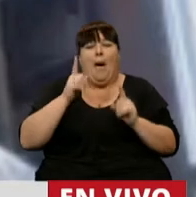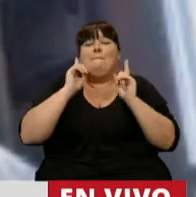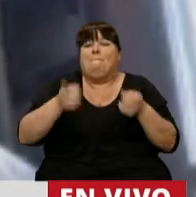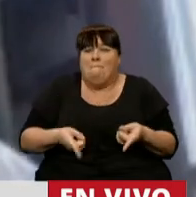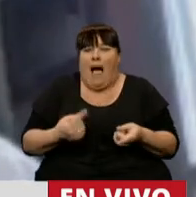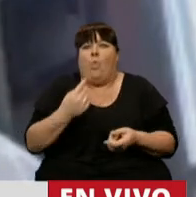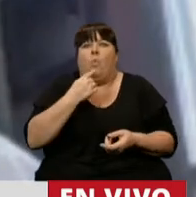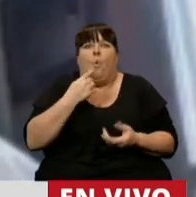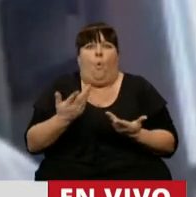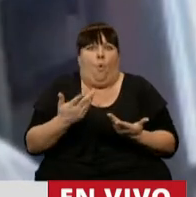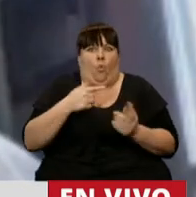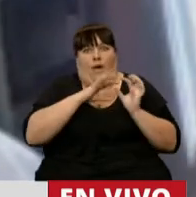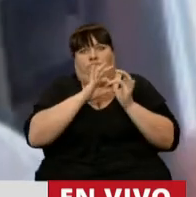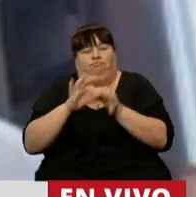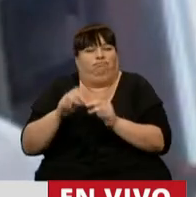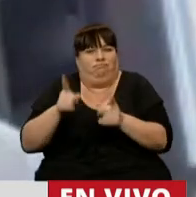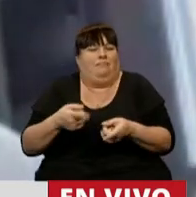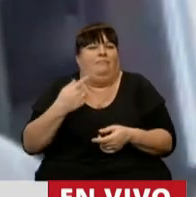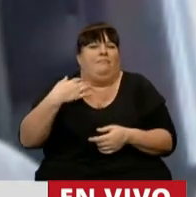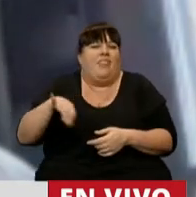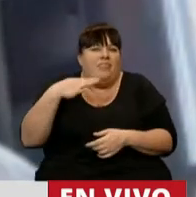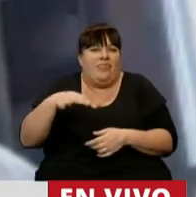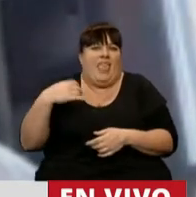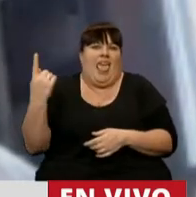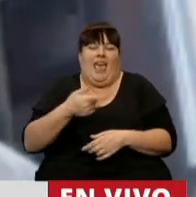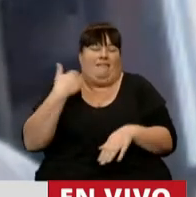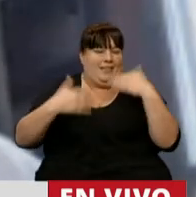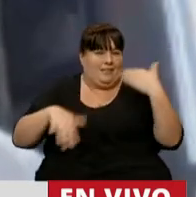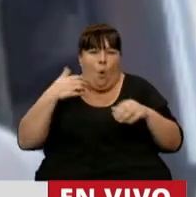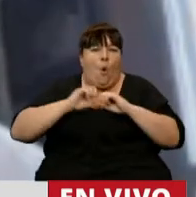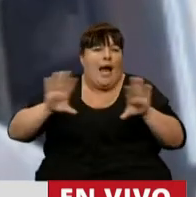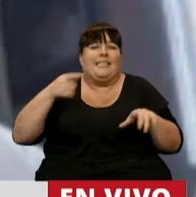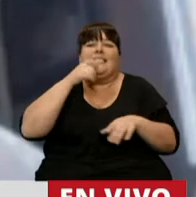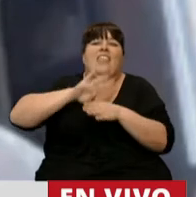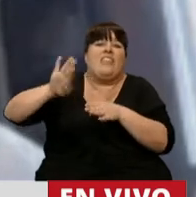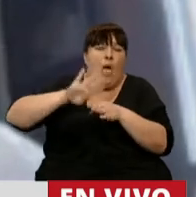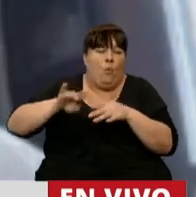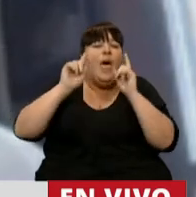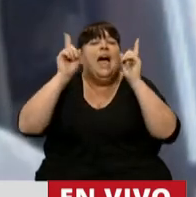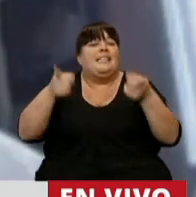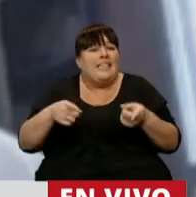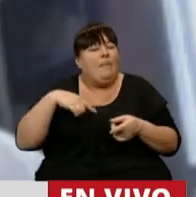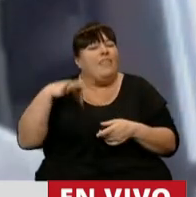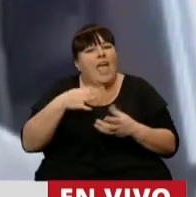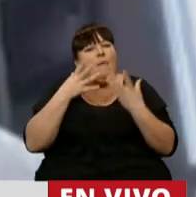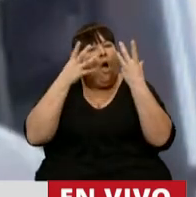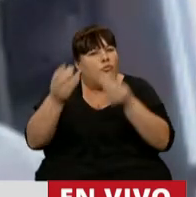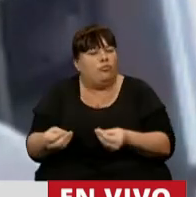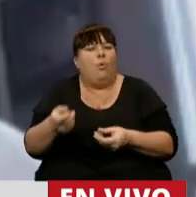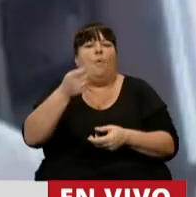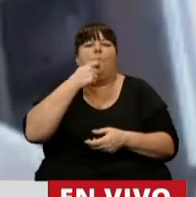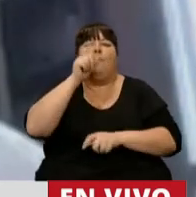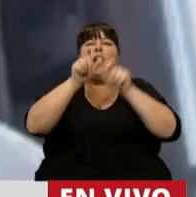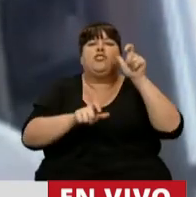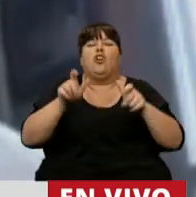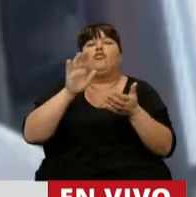la enorme incertidumbre que acarrea no solo requiere de la terapia intensiva para los deudores, sino que también debemos aportar aquello